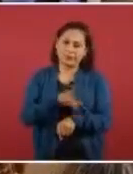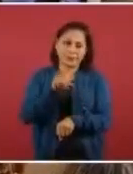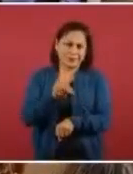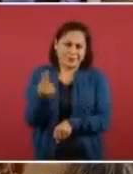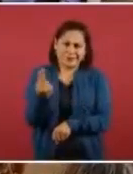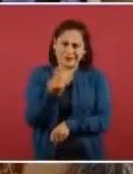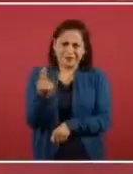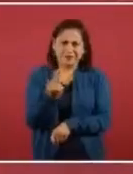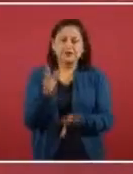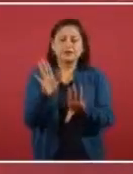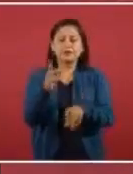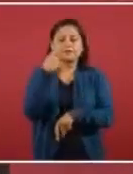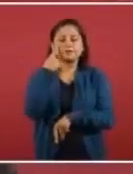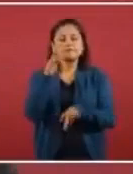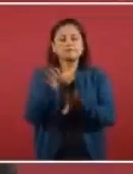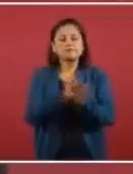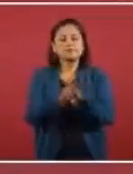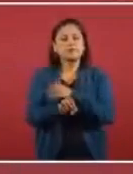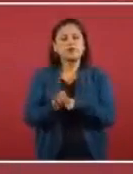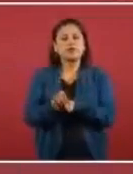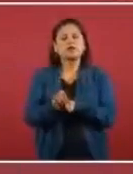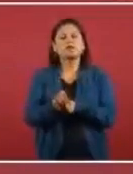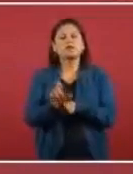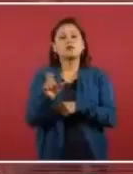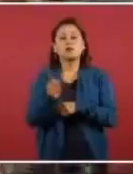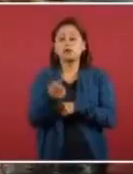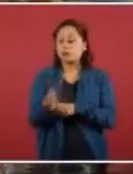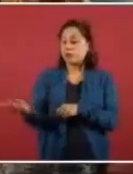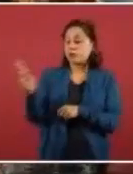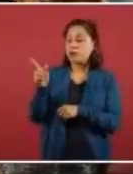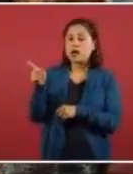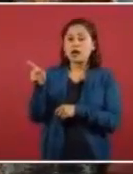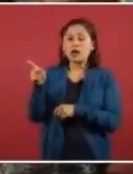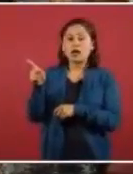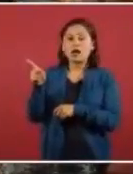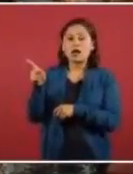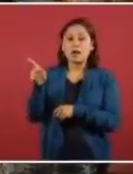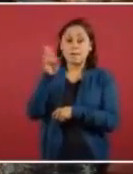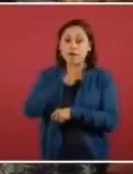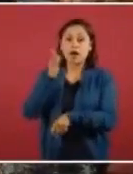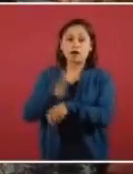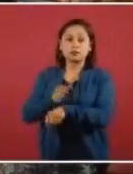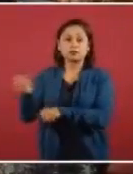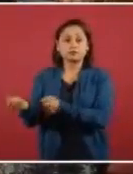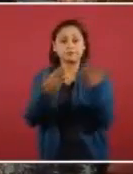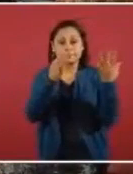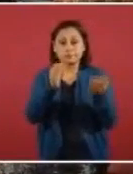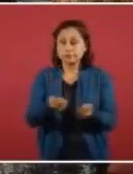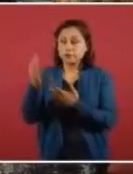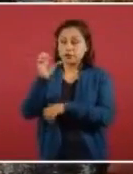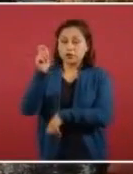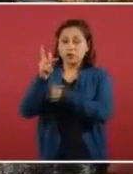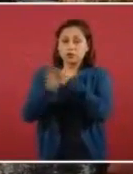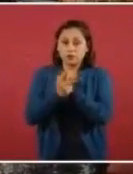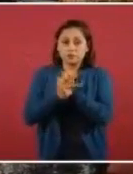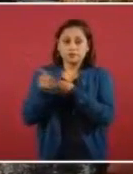casos, por ejemplo las extradiciones en curso, que demuestran que sería además innecesario. Entonces, además de inconveniente,